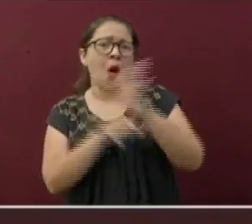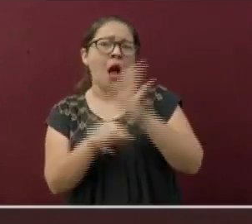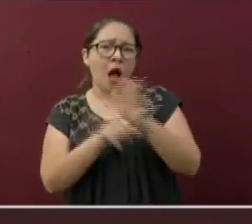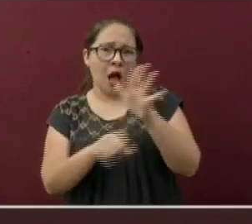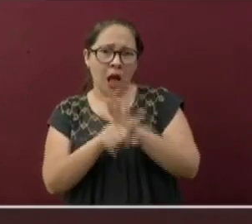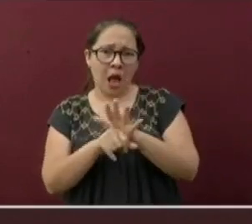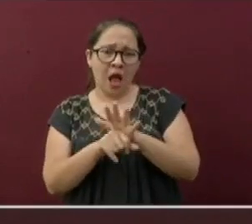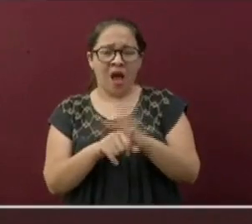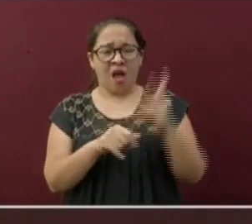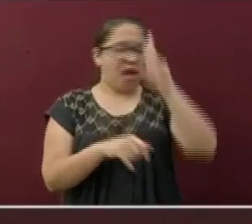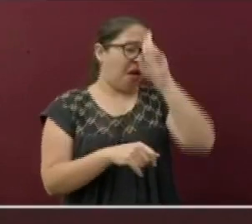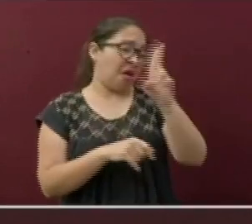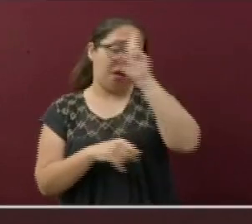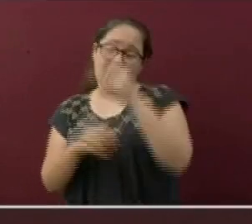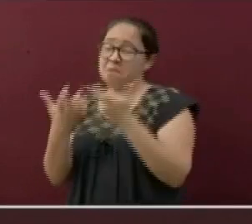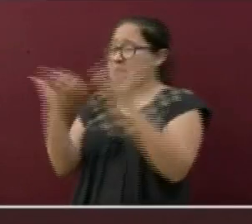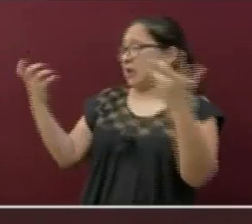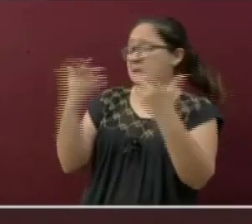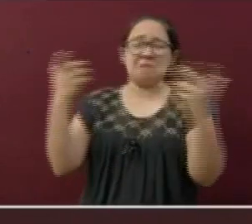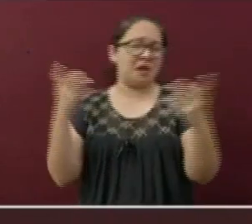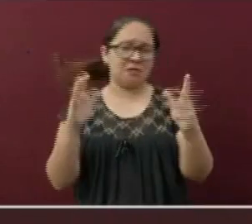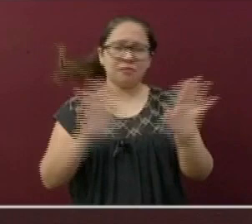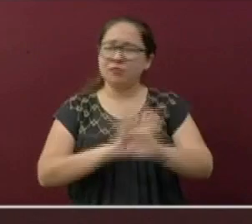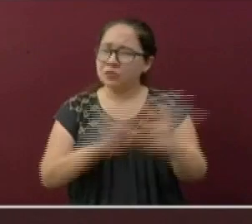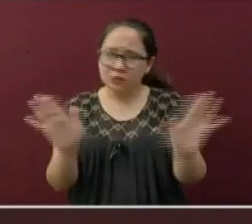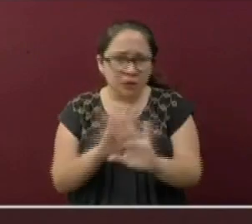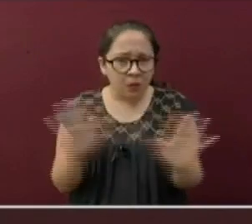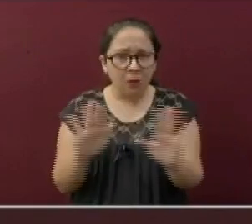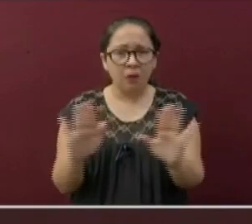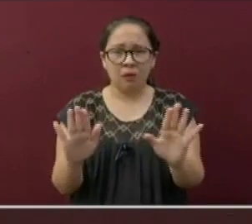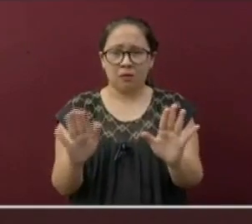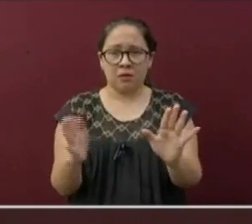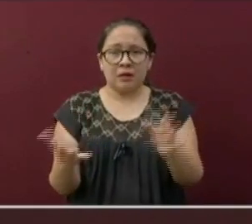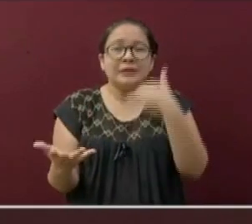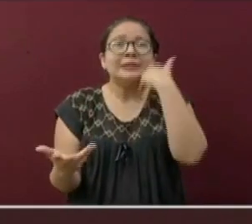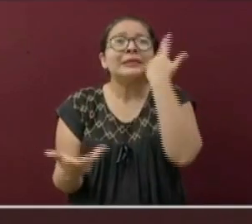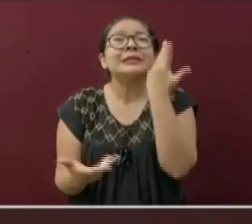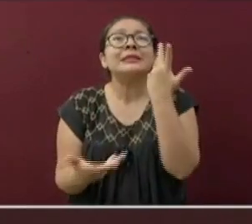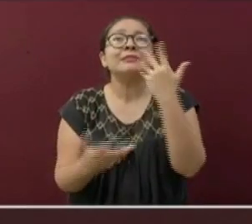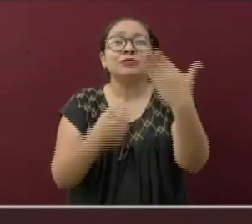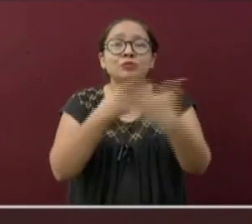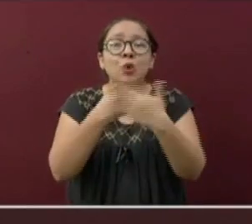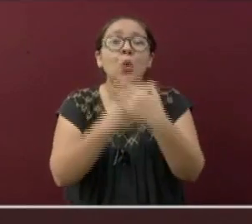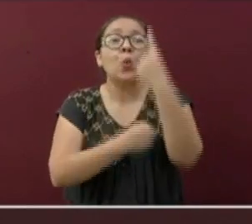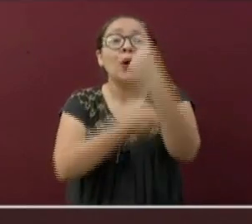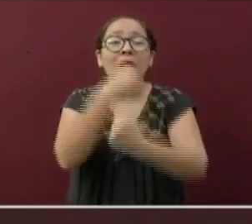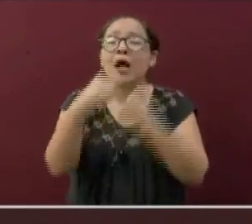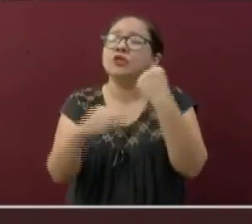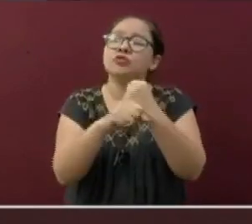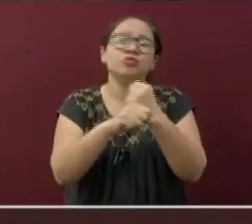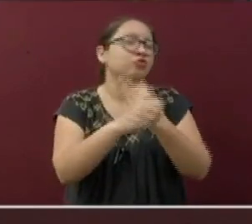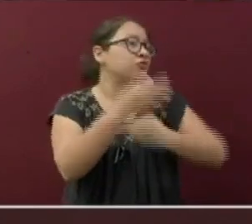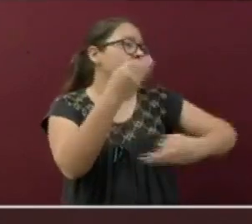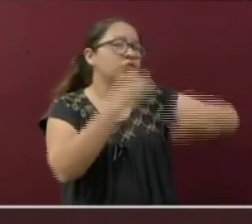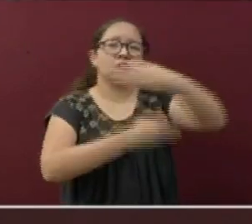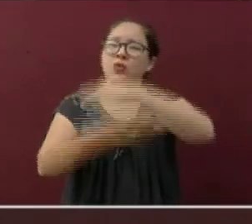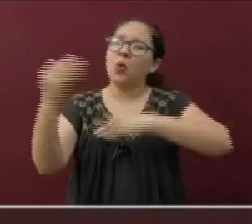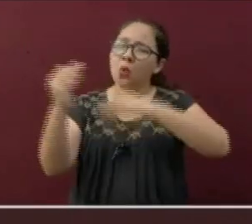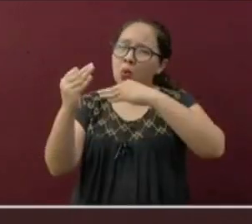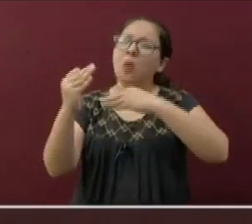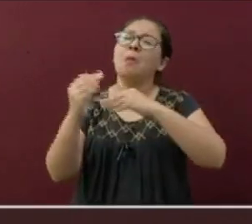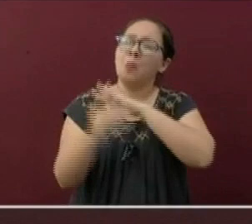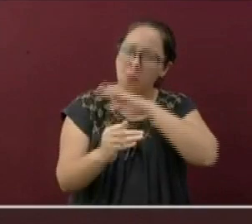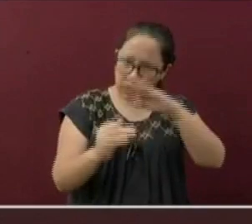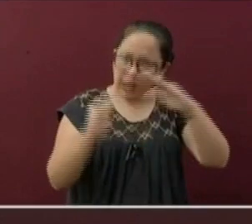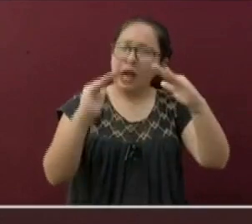manera separar a nadie, es procurar que en la próxima Navidad estén todos en su